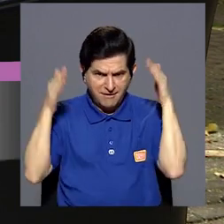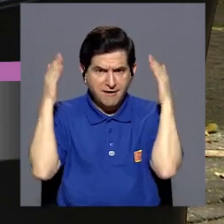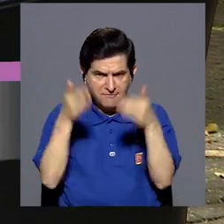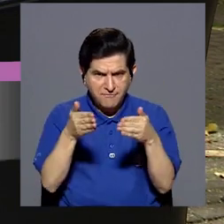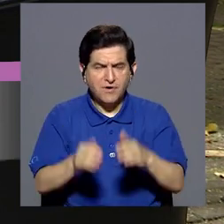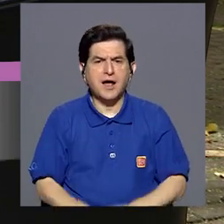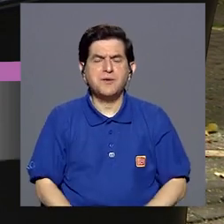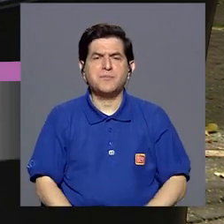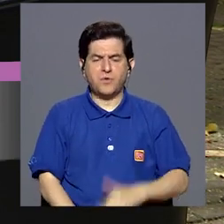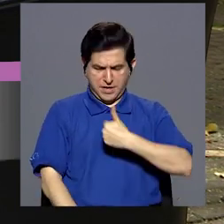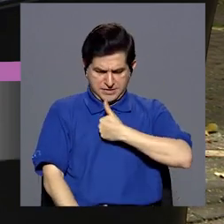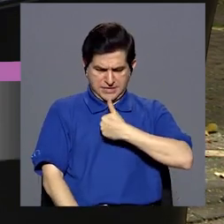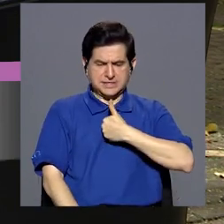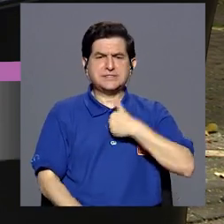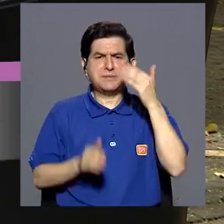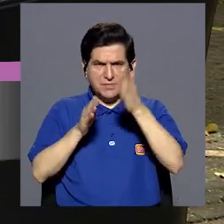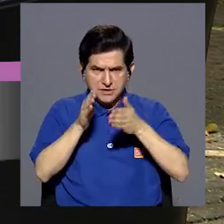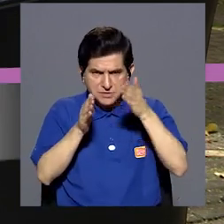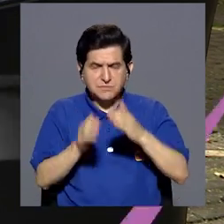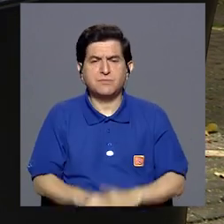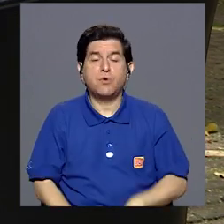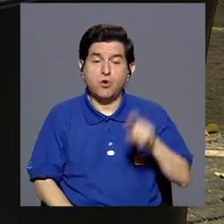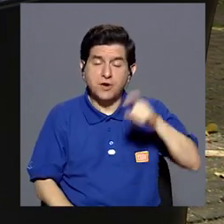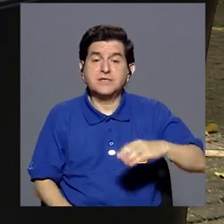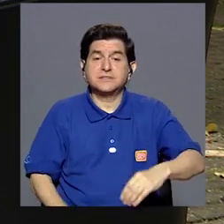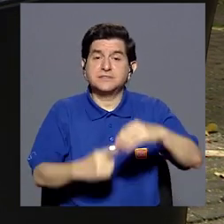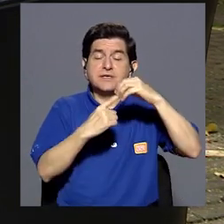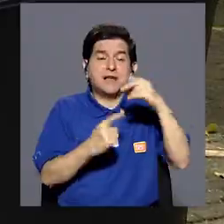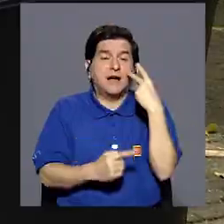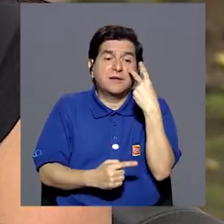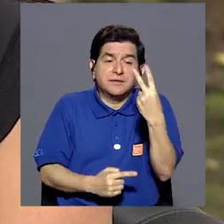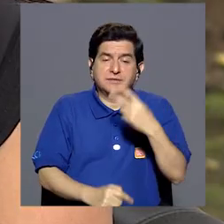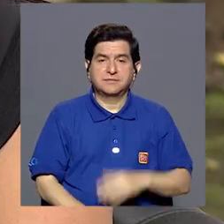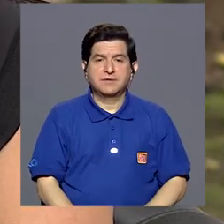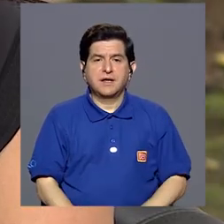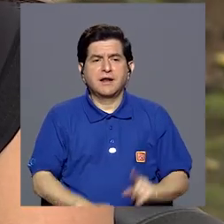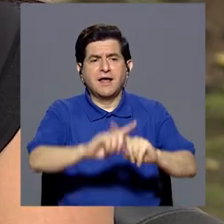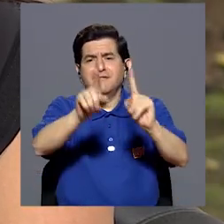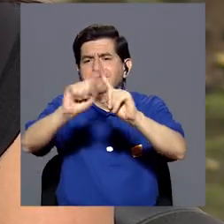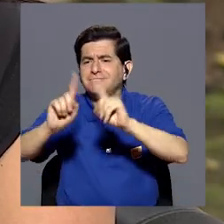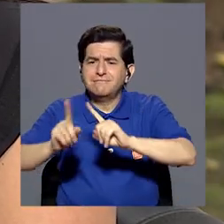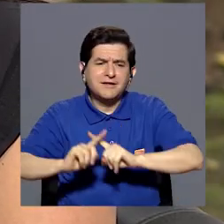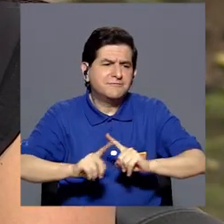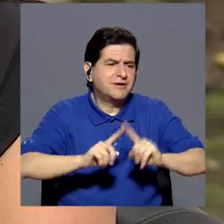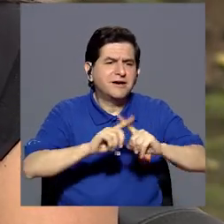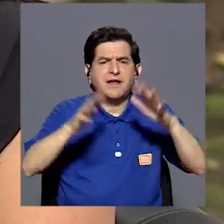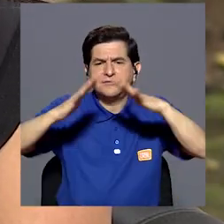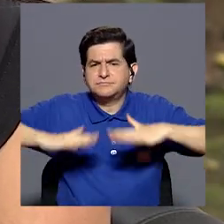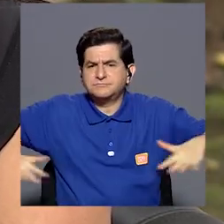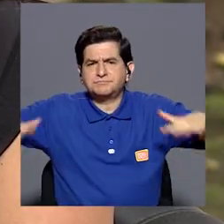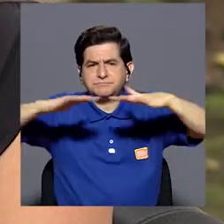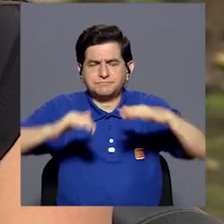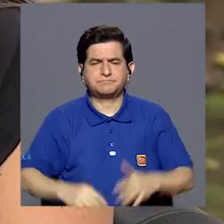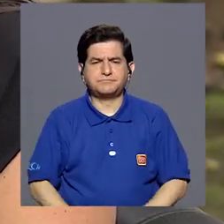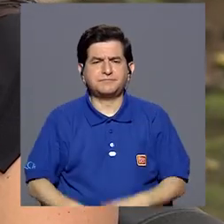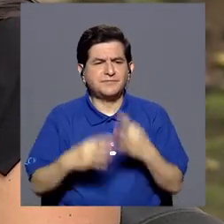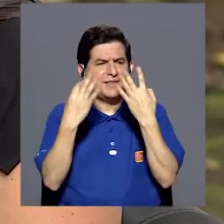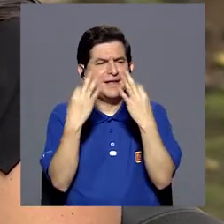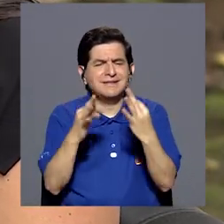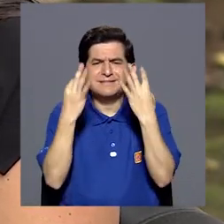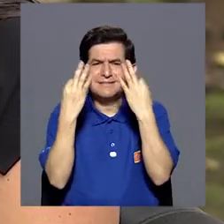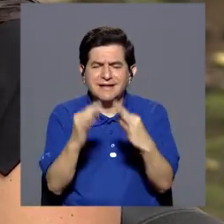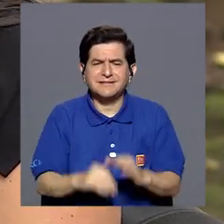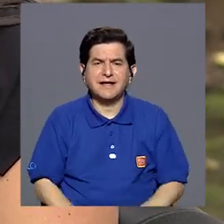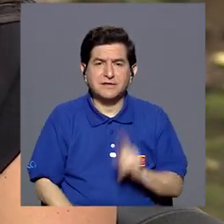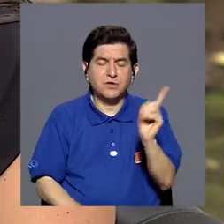enfocado mucho en autocuidado, porque es una de las principales necesidades que vemos. Desde diferentes ámbitos, tratando de buscar